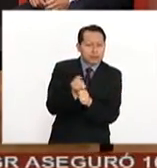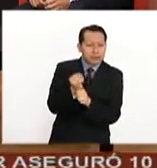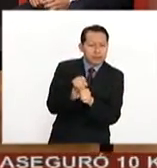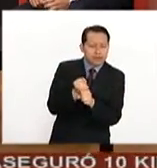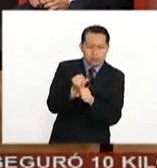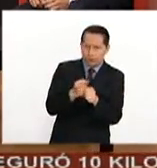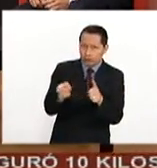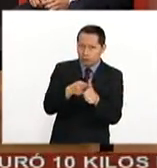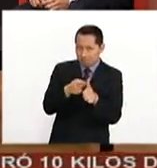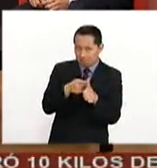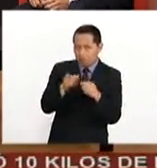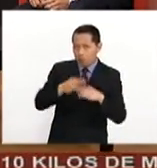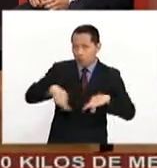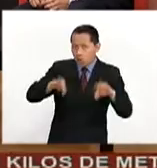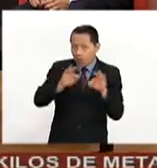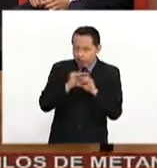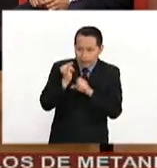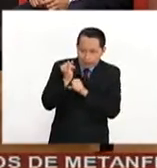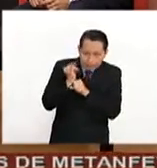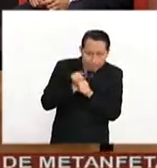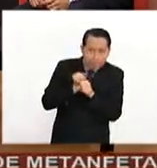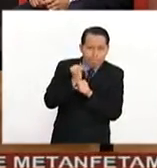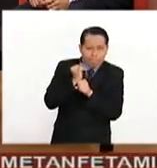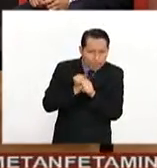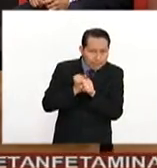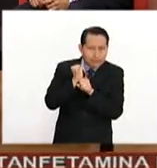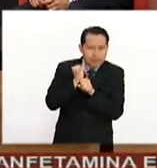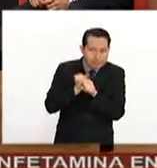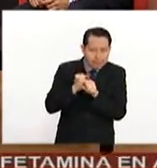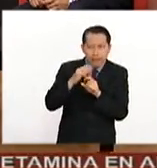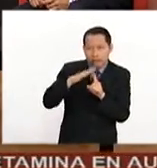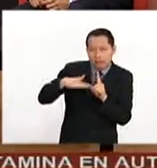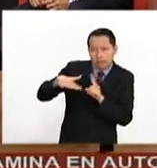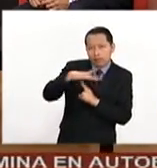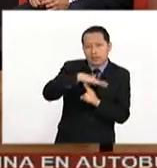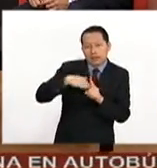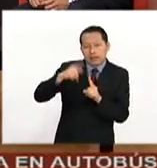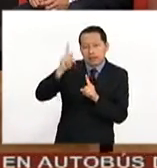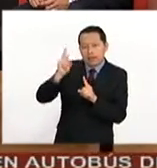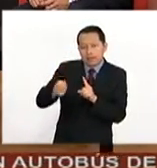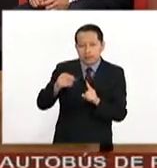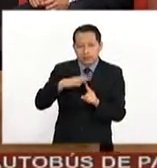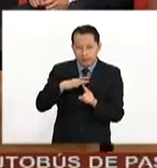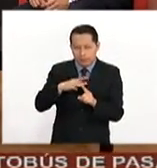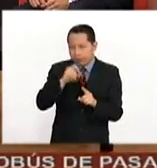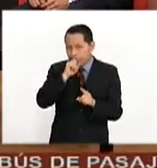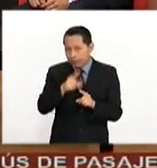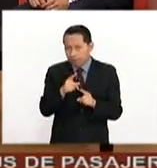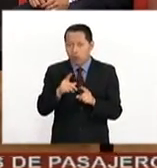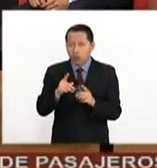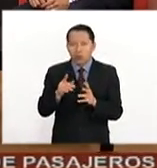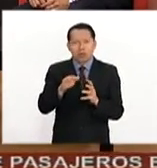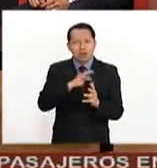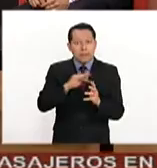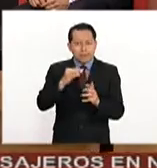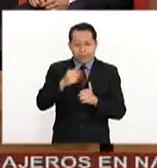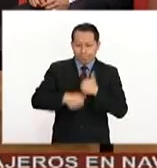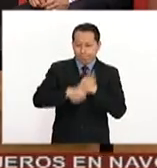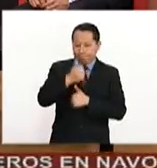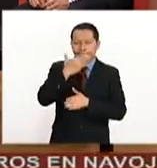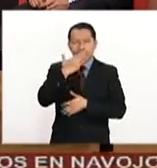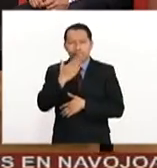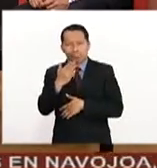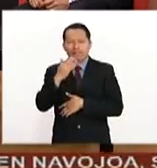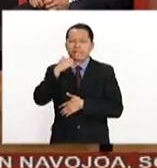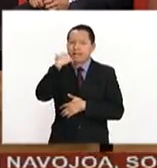que es el primer paso de todo emprendimiento. Tienes que investigar cómo está el entorno, cuáles son tus herramientas, cuáles son tus ventajas competitivas, qué